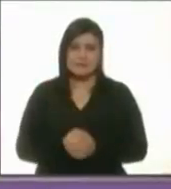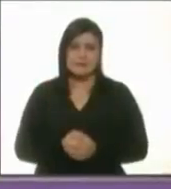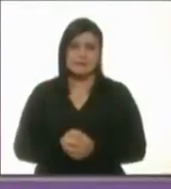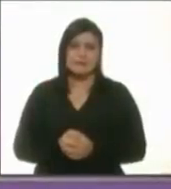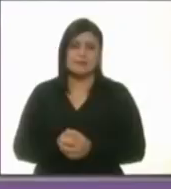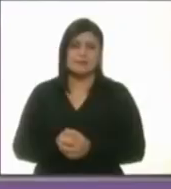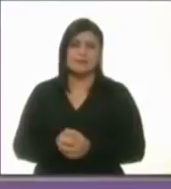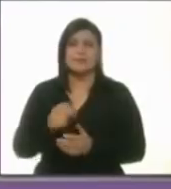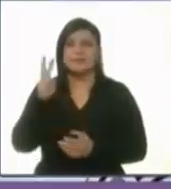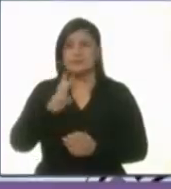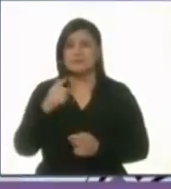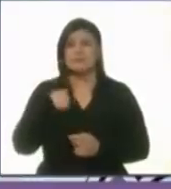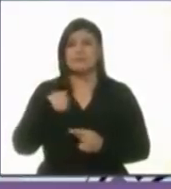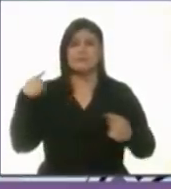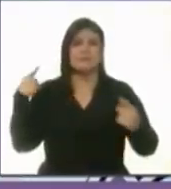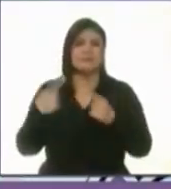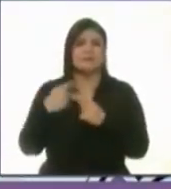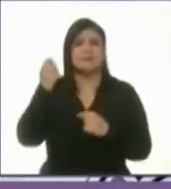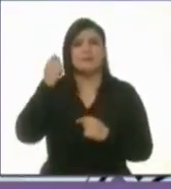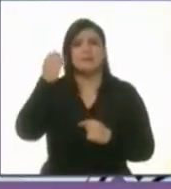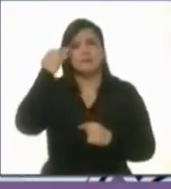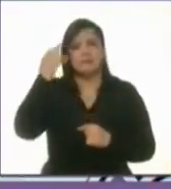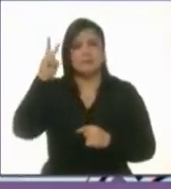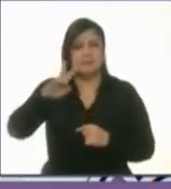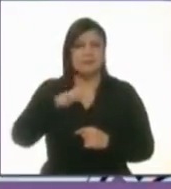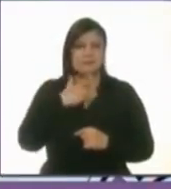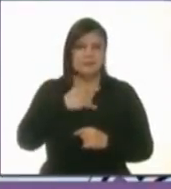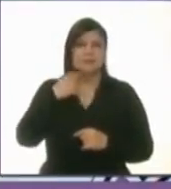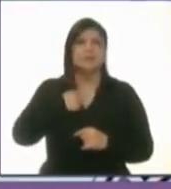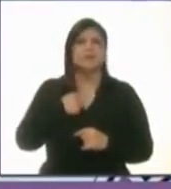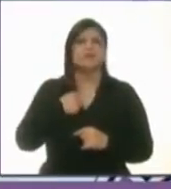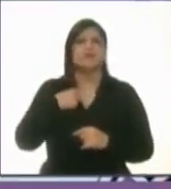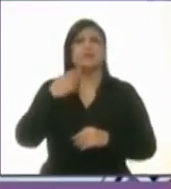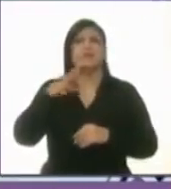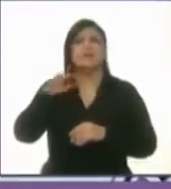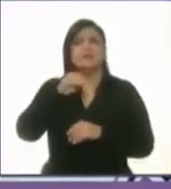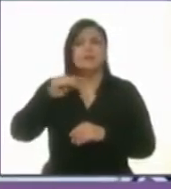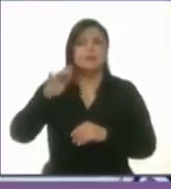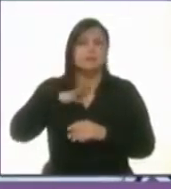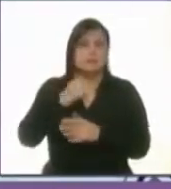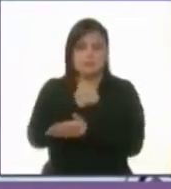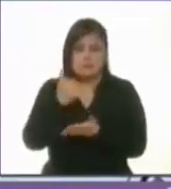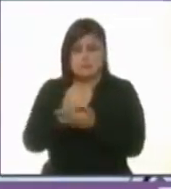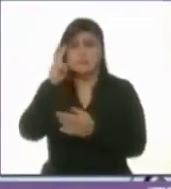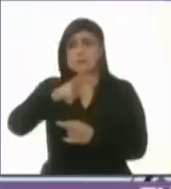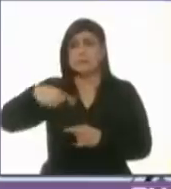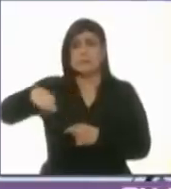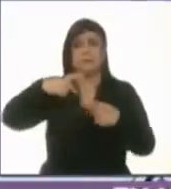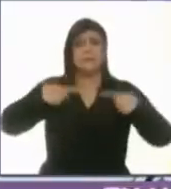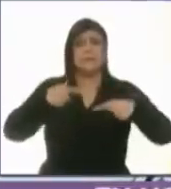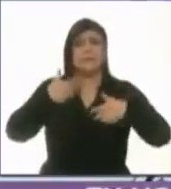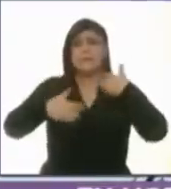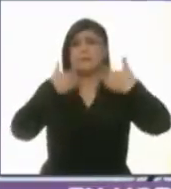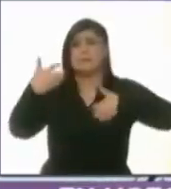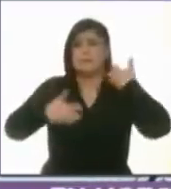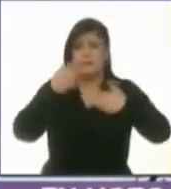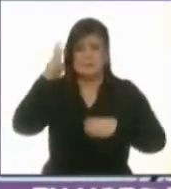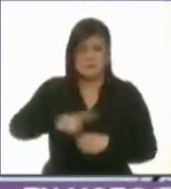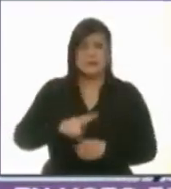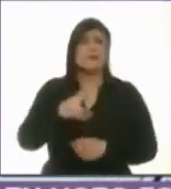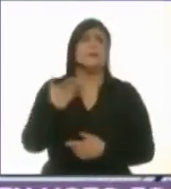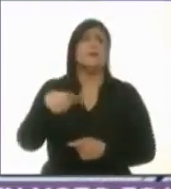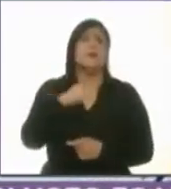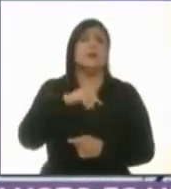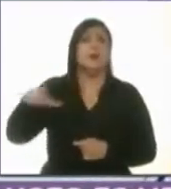A lo largo de esta campaña he podido recorrer nuevamente la ciudad y confirmar que la gente está muy enojada y con justa razón porque